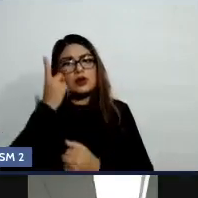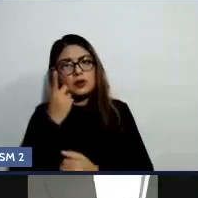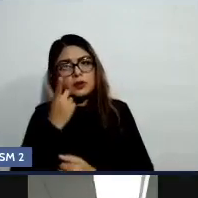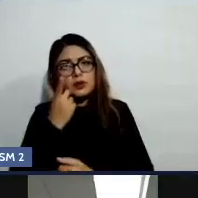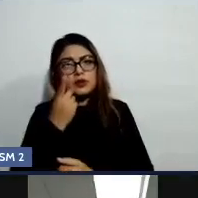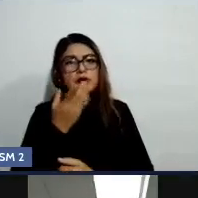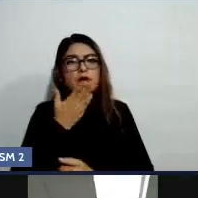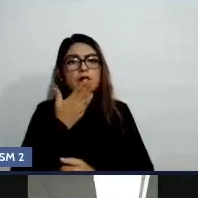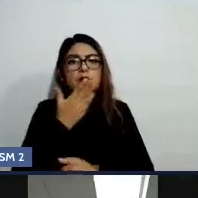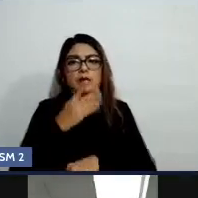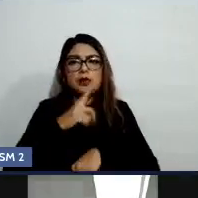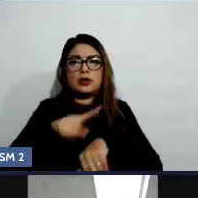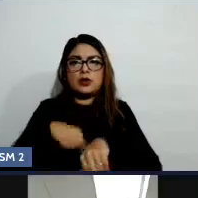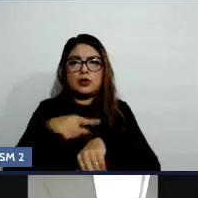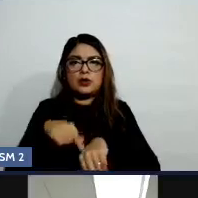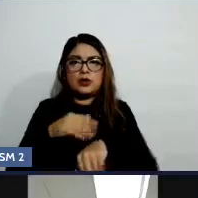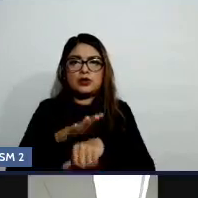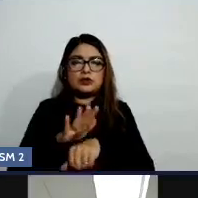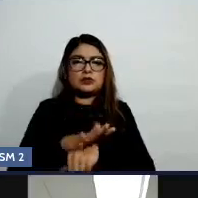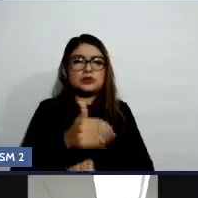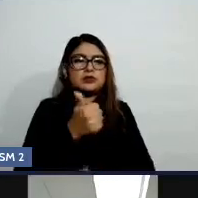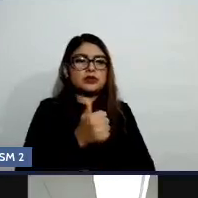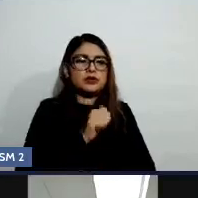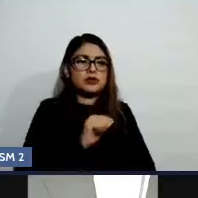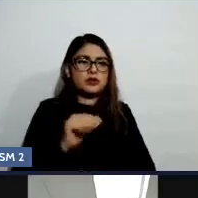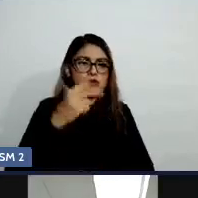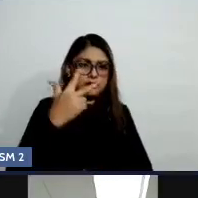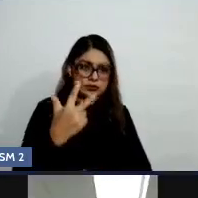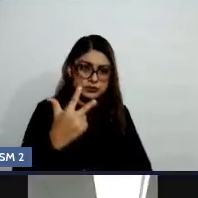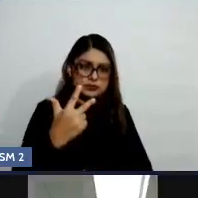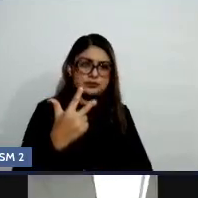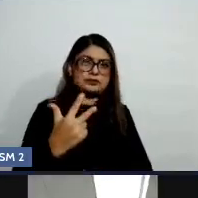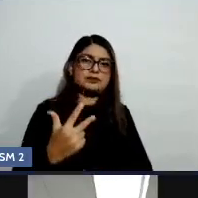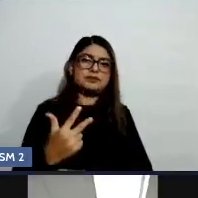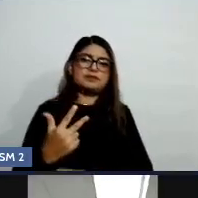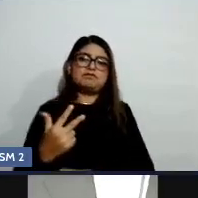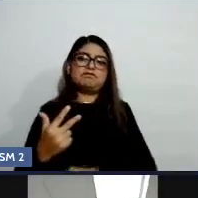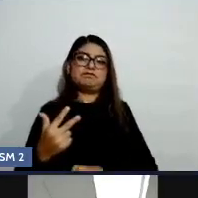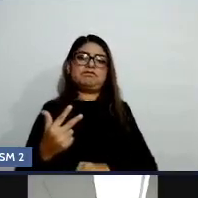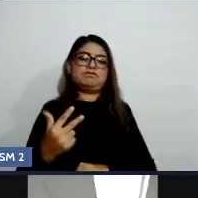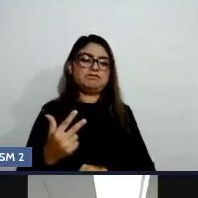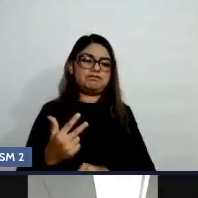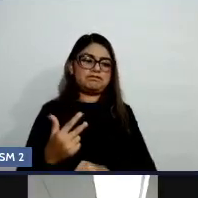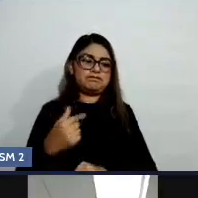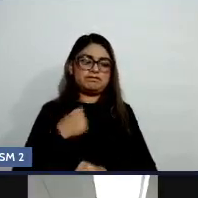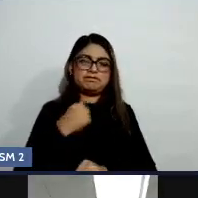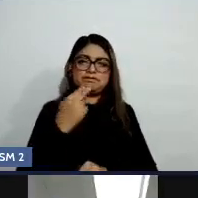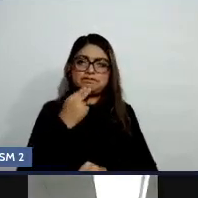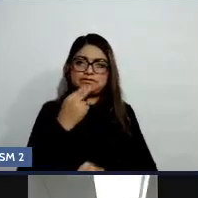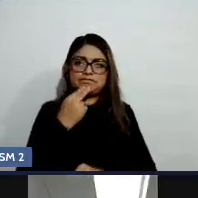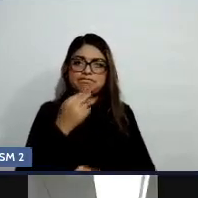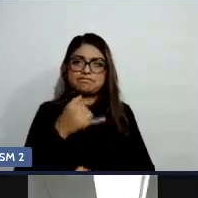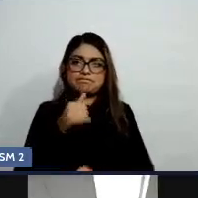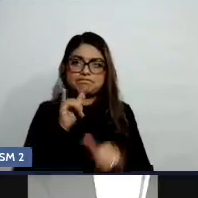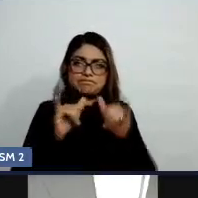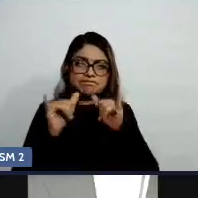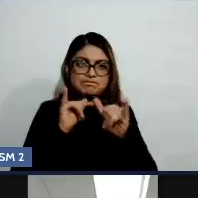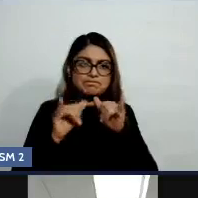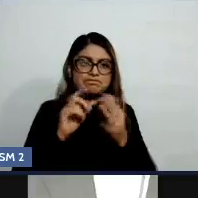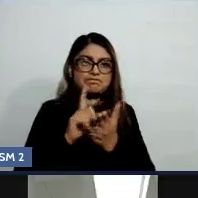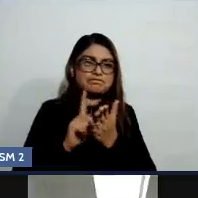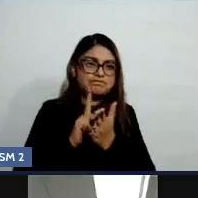adecuadas, de 6 a 8 horas es lo que se recomienda. Limitar el uso de alcohol y cualquier otra sustancia,